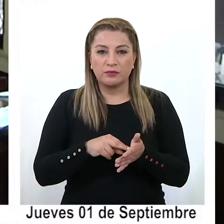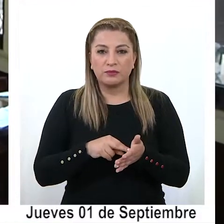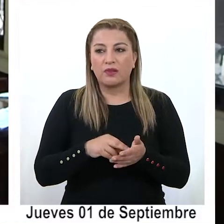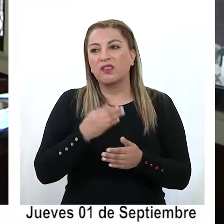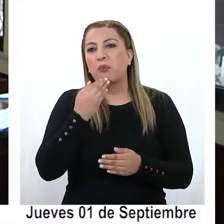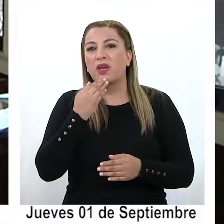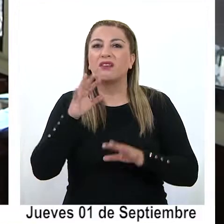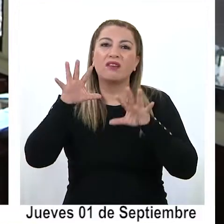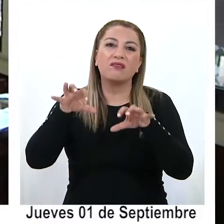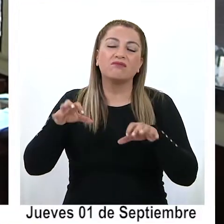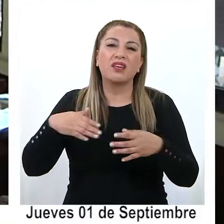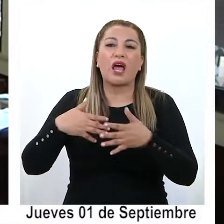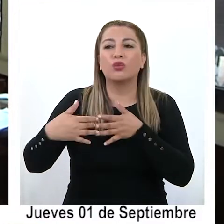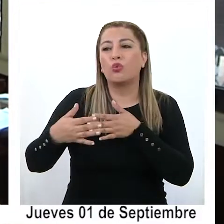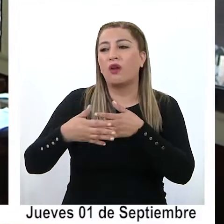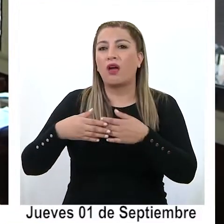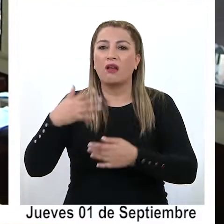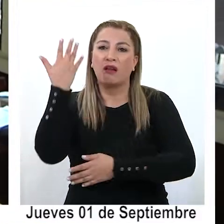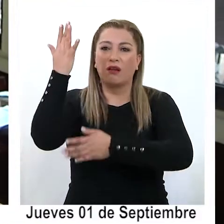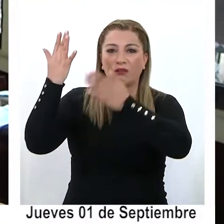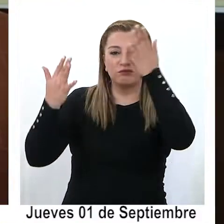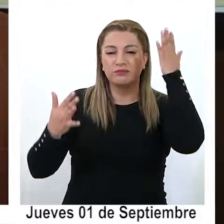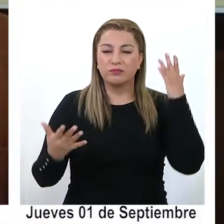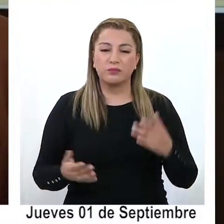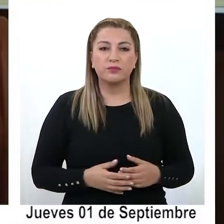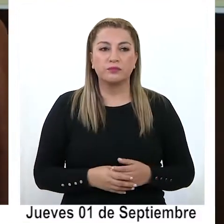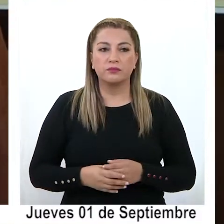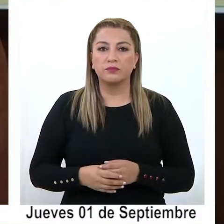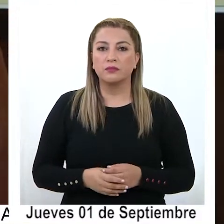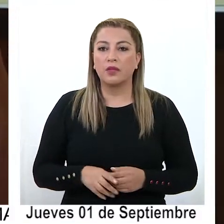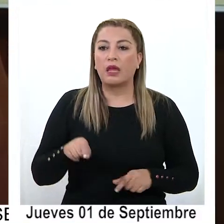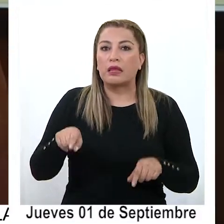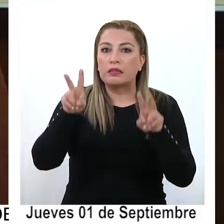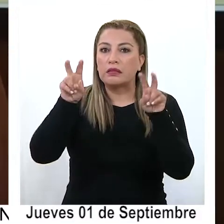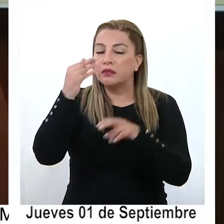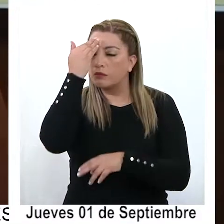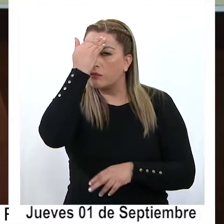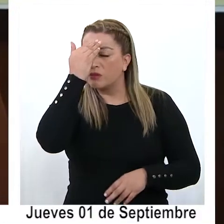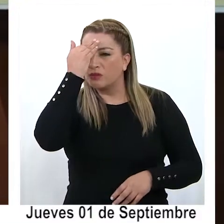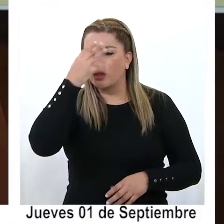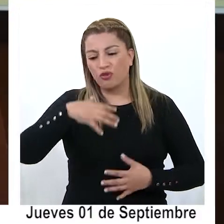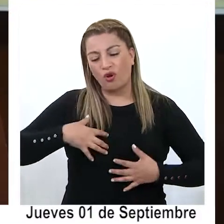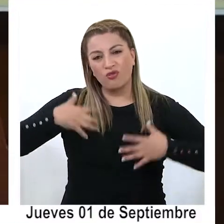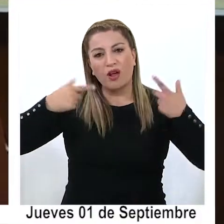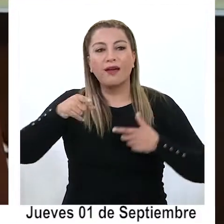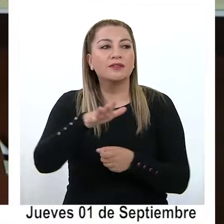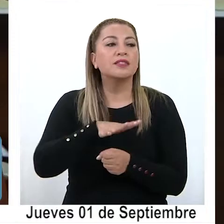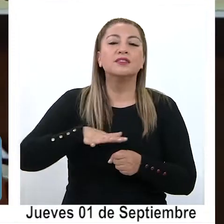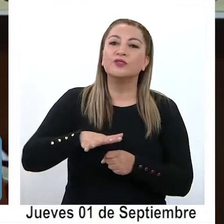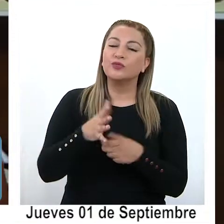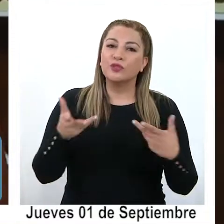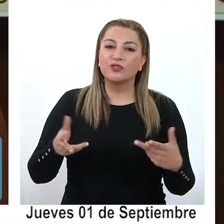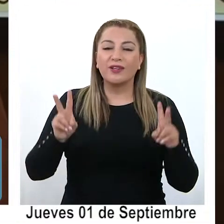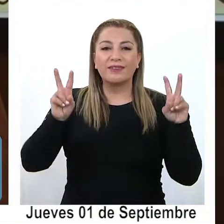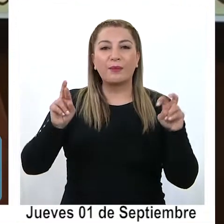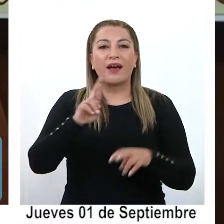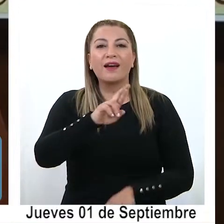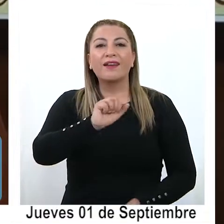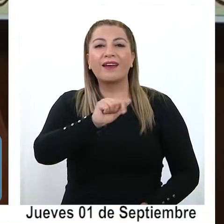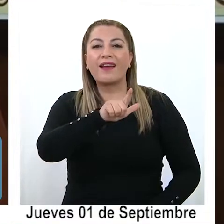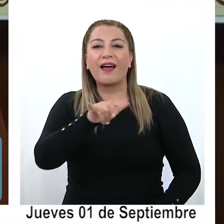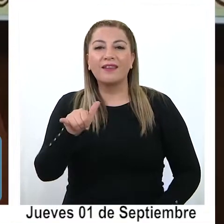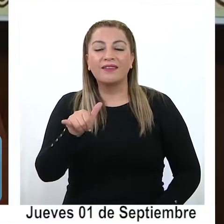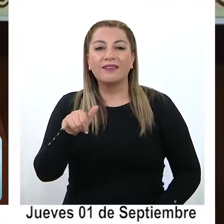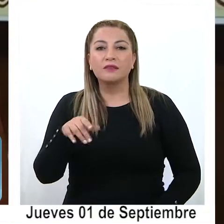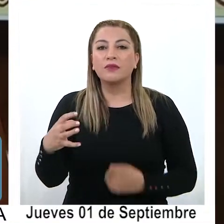vivos, naturaleza o patrimonio cultural. Es sumamente preocupante y es sumamente indignante hoy día la situación de lo que ocurrió con el rally en la región de